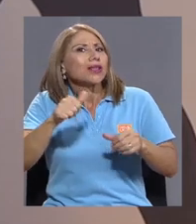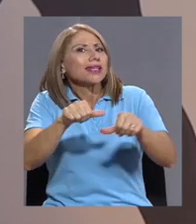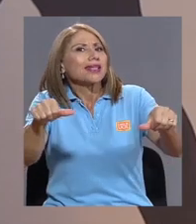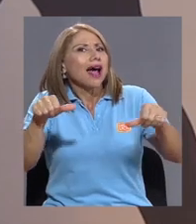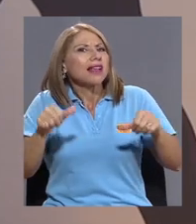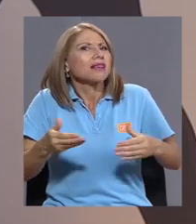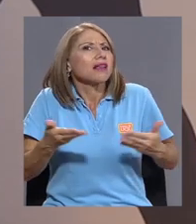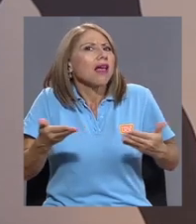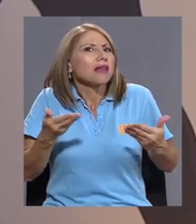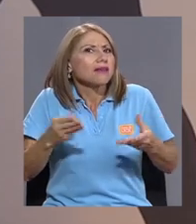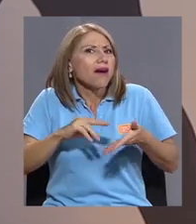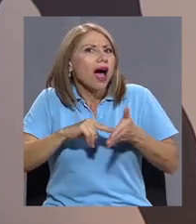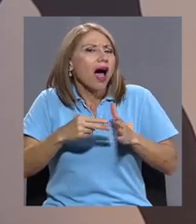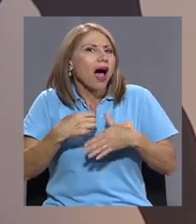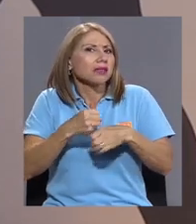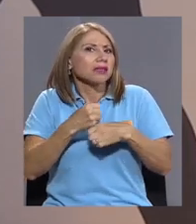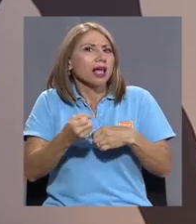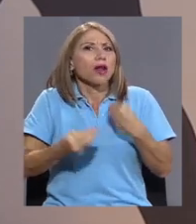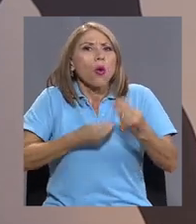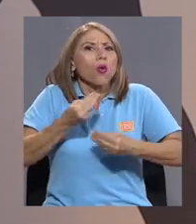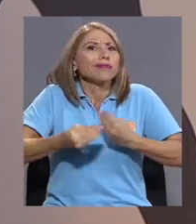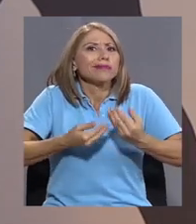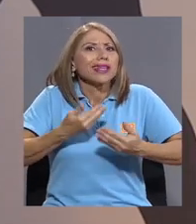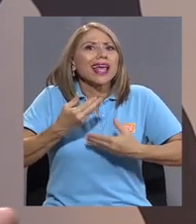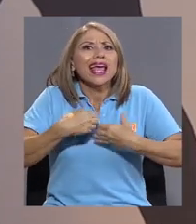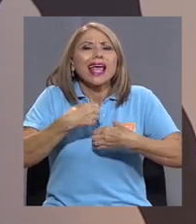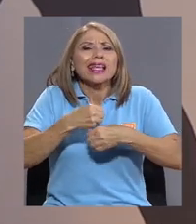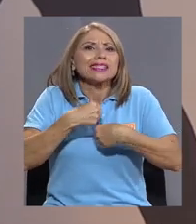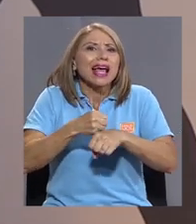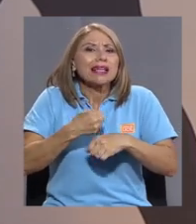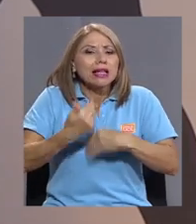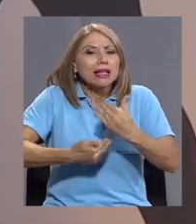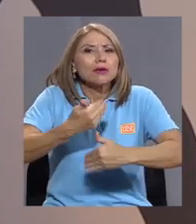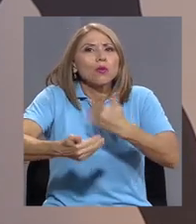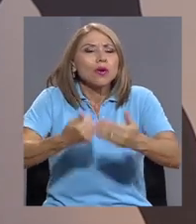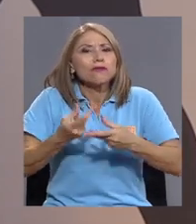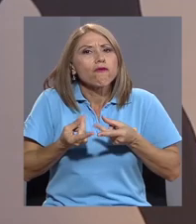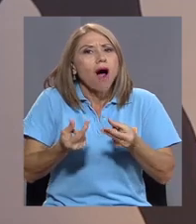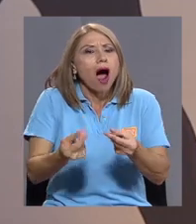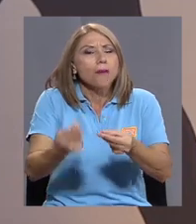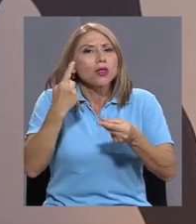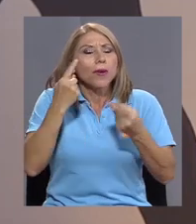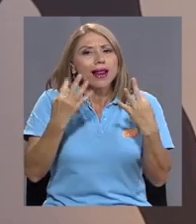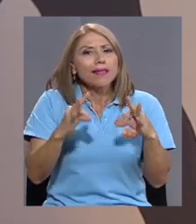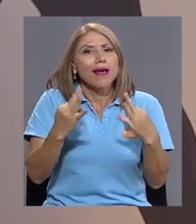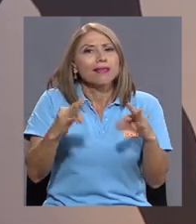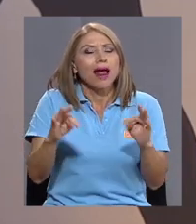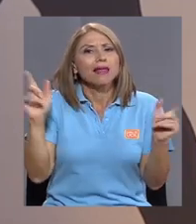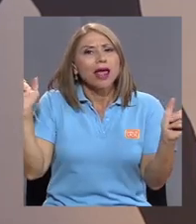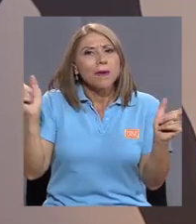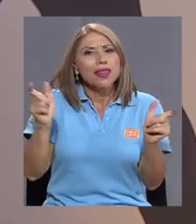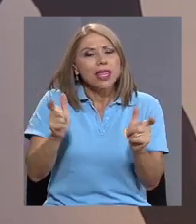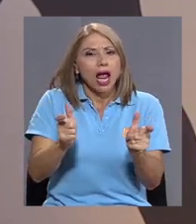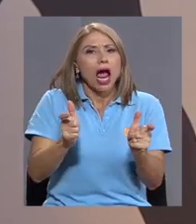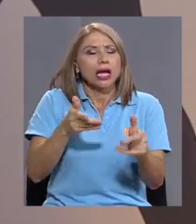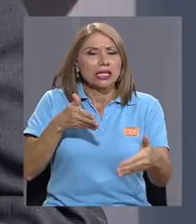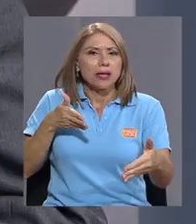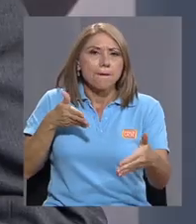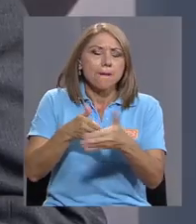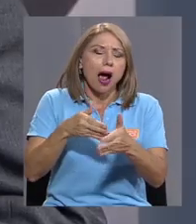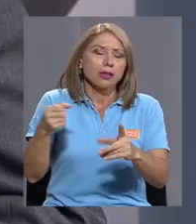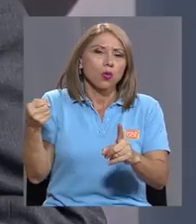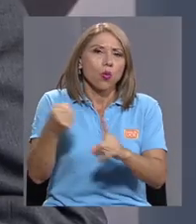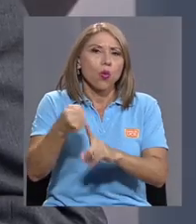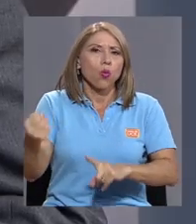¿Qué otras especies de crecimiento rápido se piensan sembrar para tratar de mitigar, digamos, ese impacto?